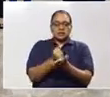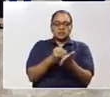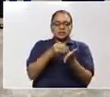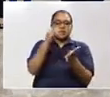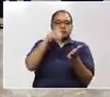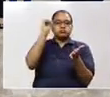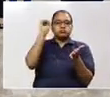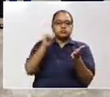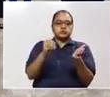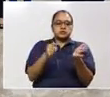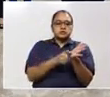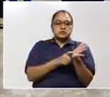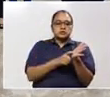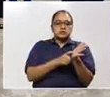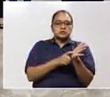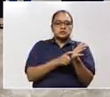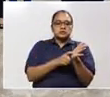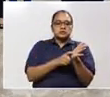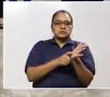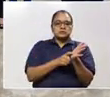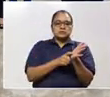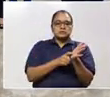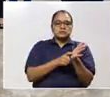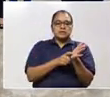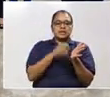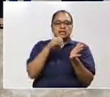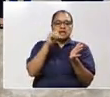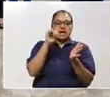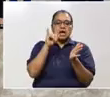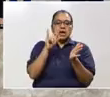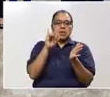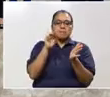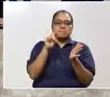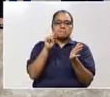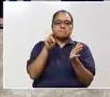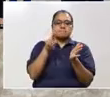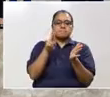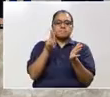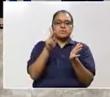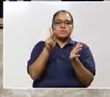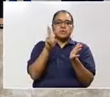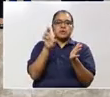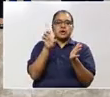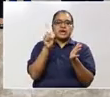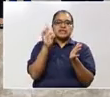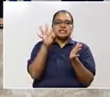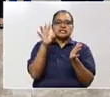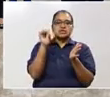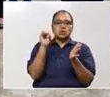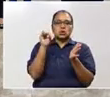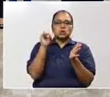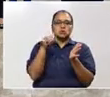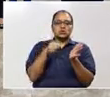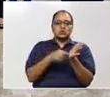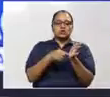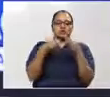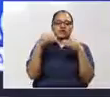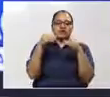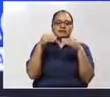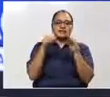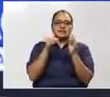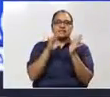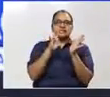del impuesto sobre la renta se hará sobre el 75%